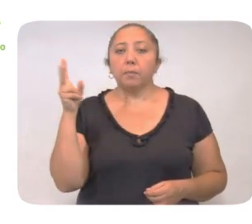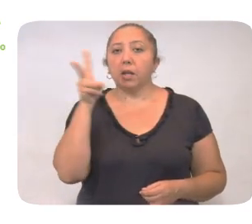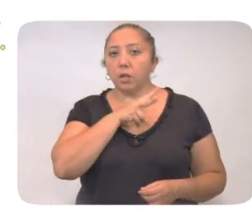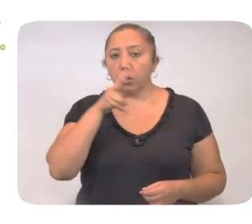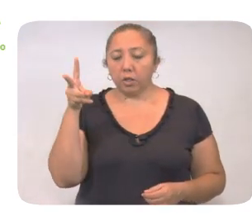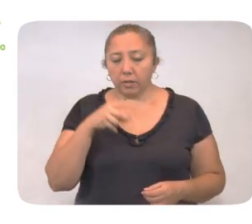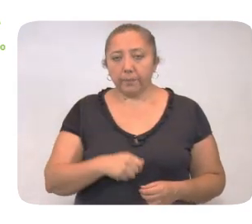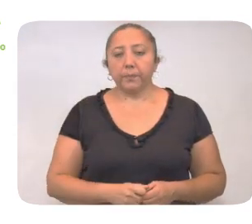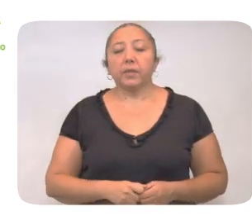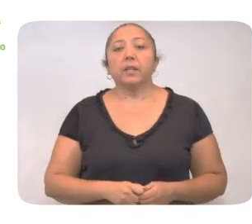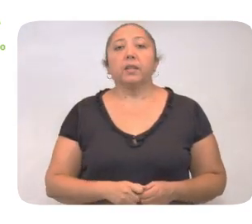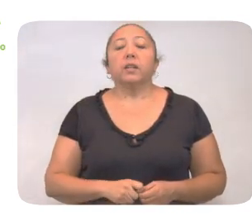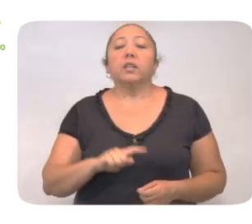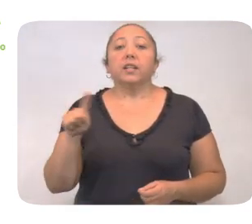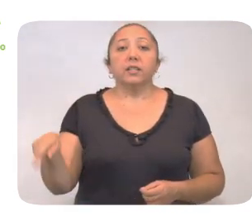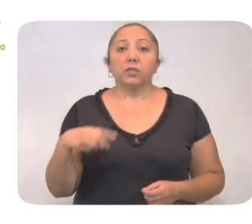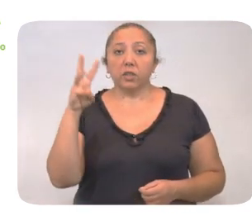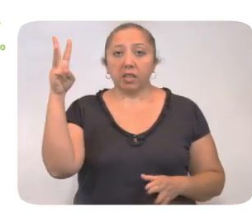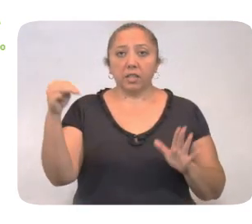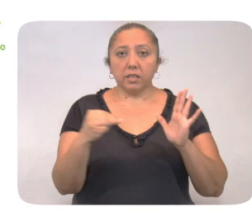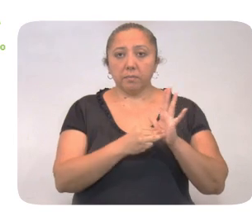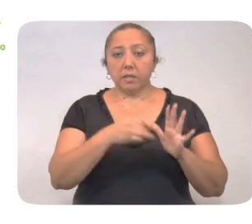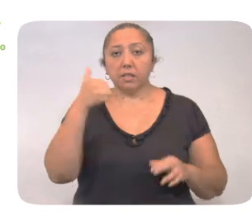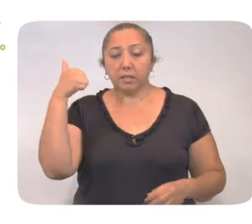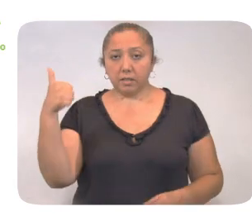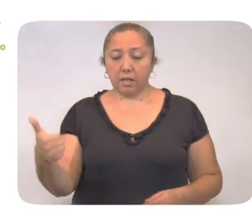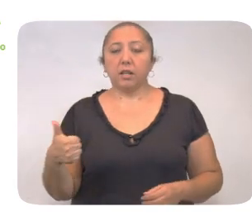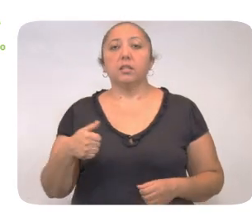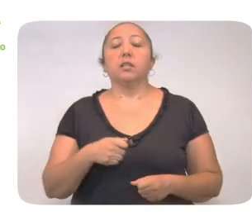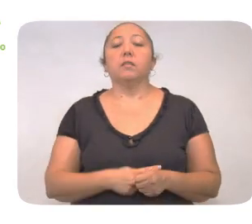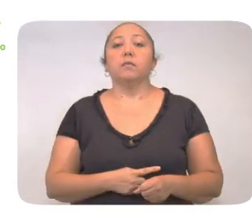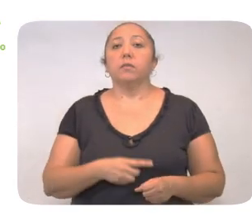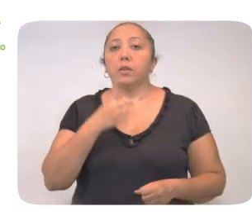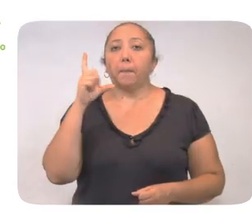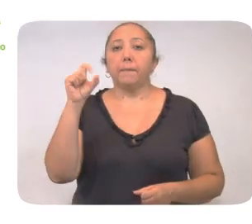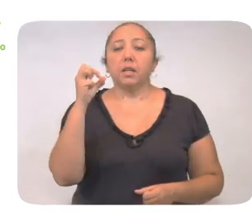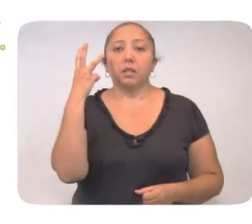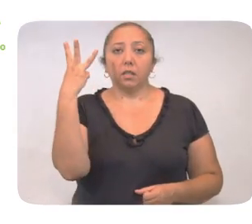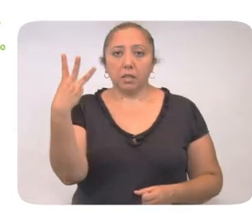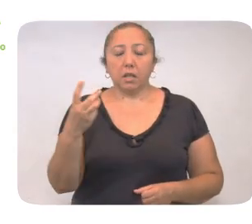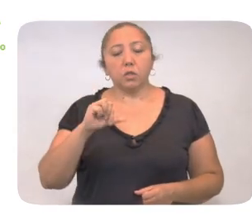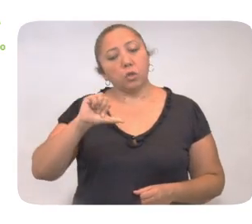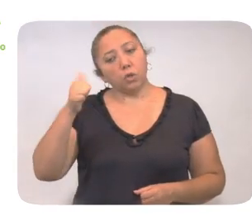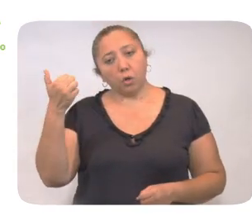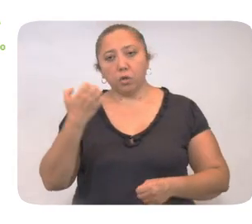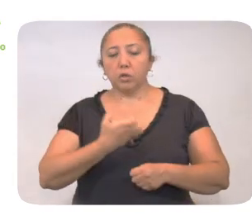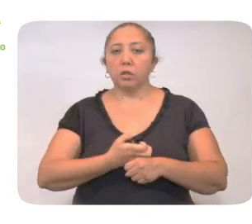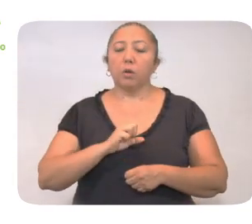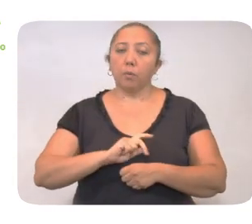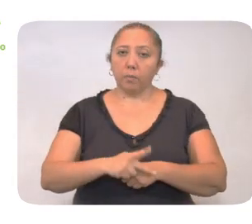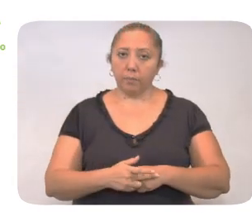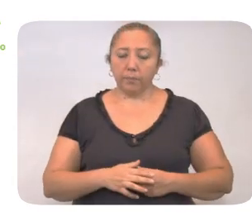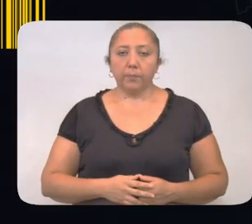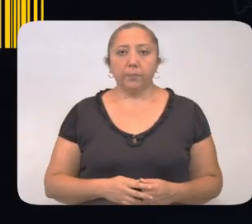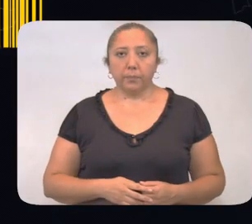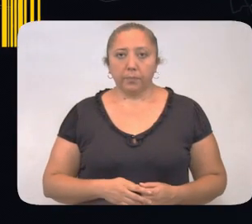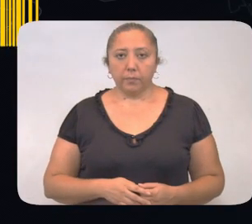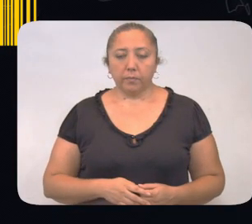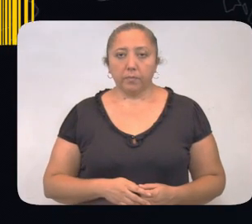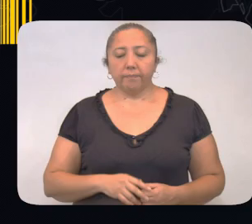En total, ya son 3,006 casos positivos, 23 de los cuales son de otro país u otro estado.